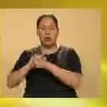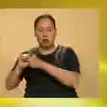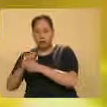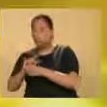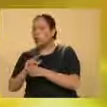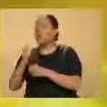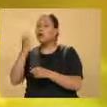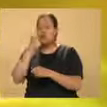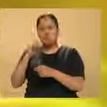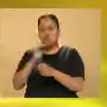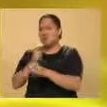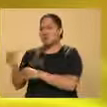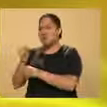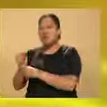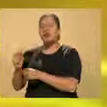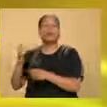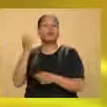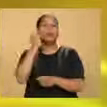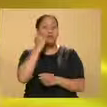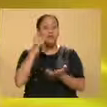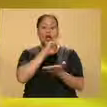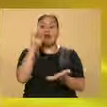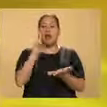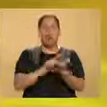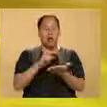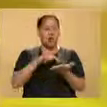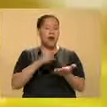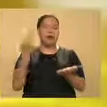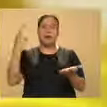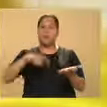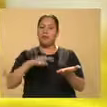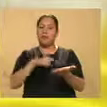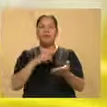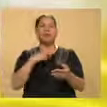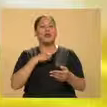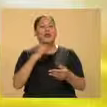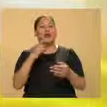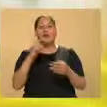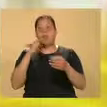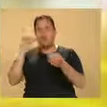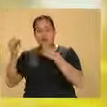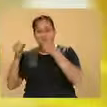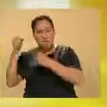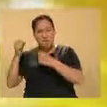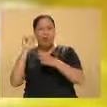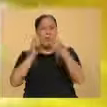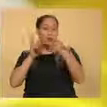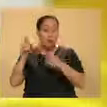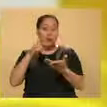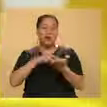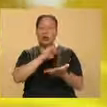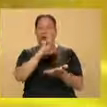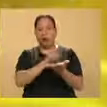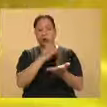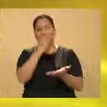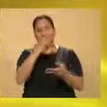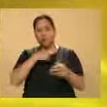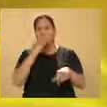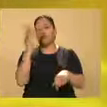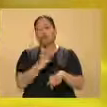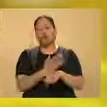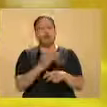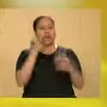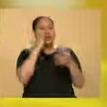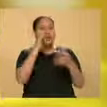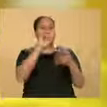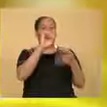matrimonios, concubinos, para todo lo que sea relación de parentesco, que así lo contempla el código civil en lo que es